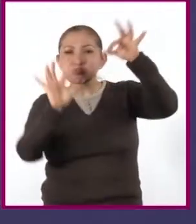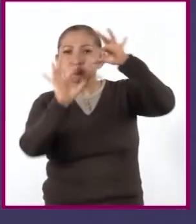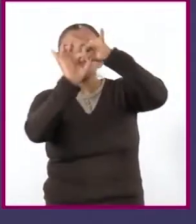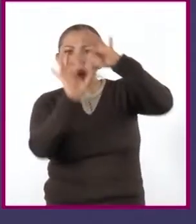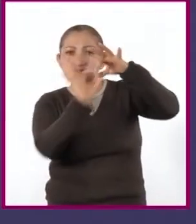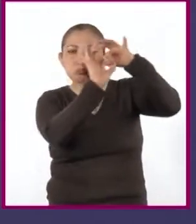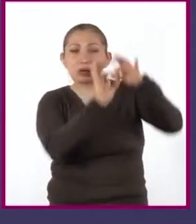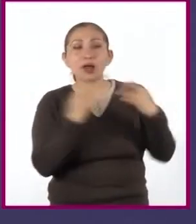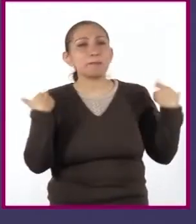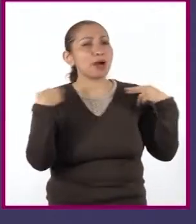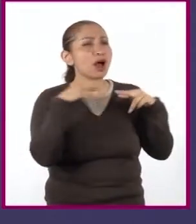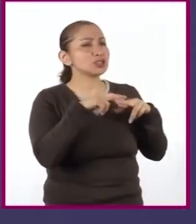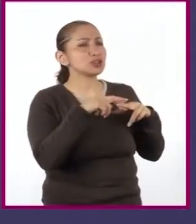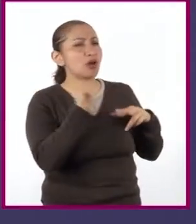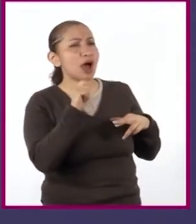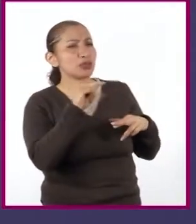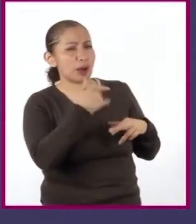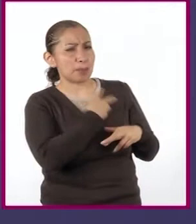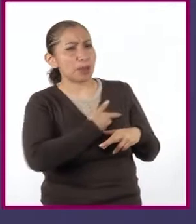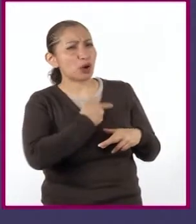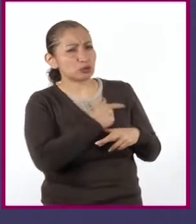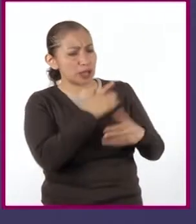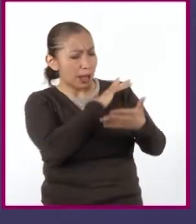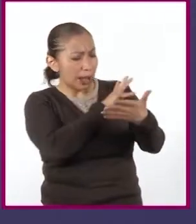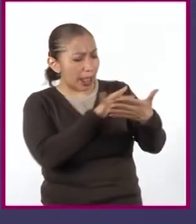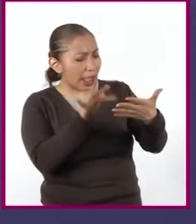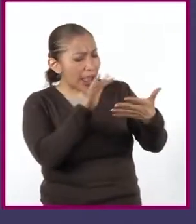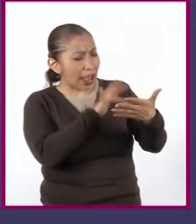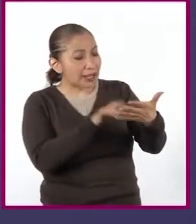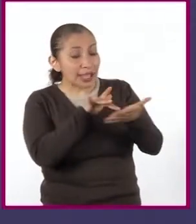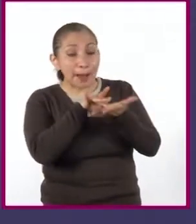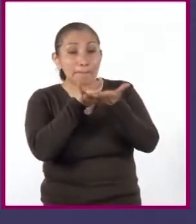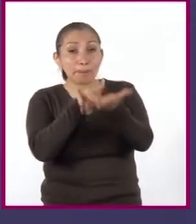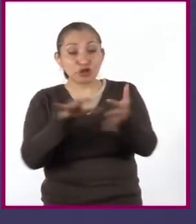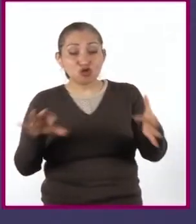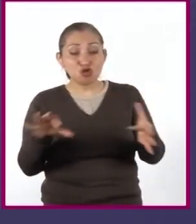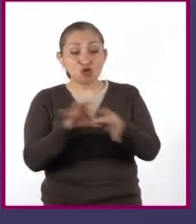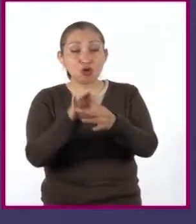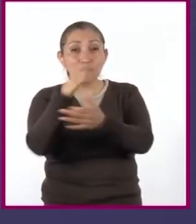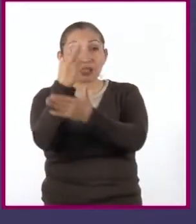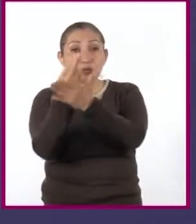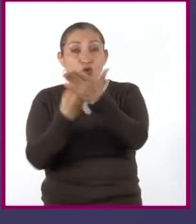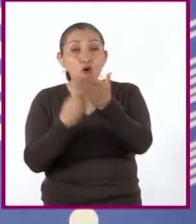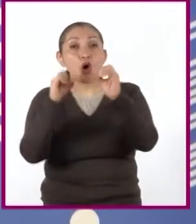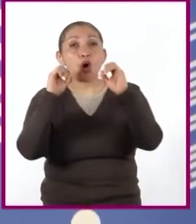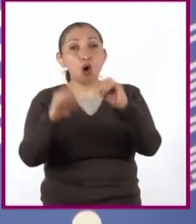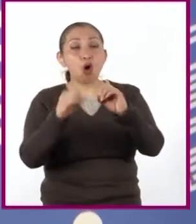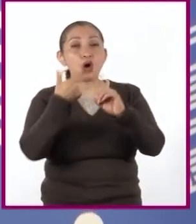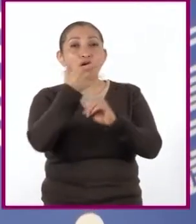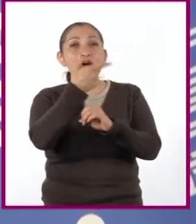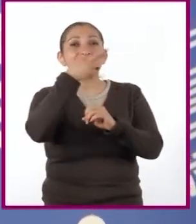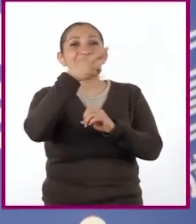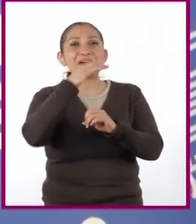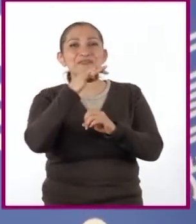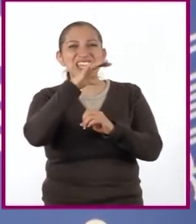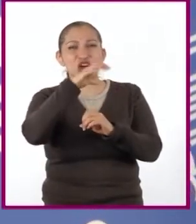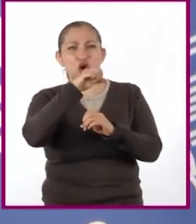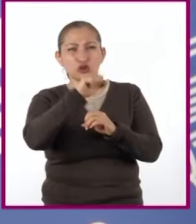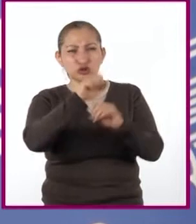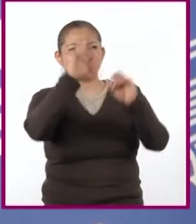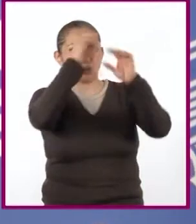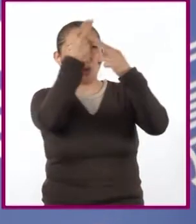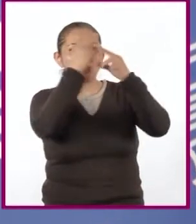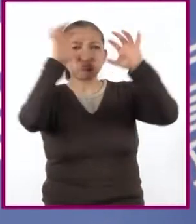Maestro Antonio, a mí me gusta leer los textos que se apoyan de imágenes u gráficos. Me